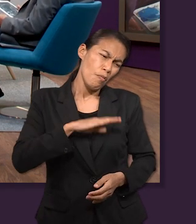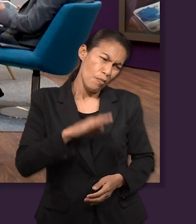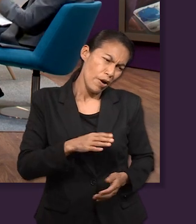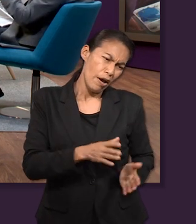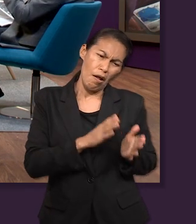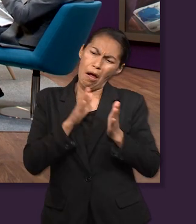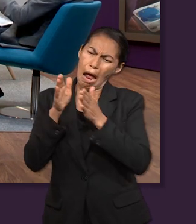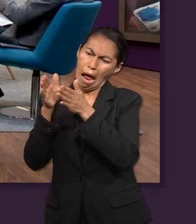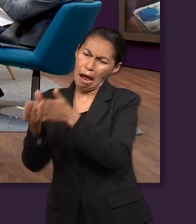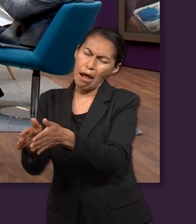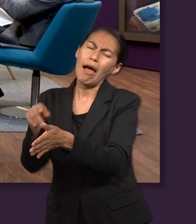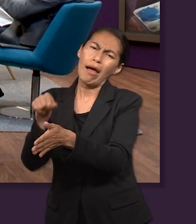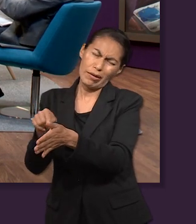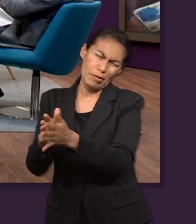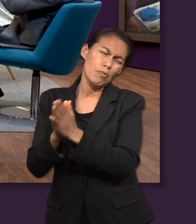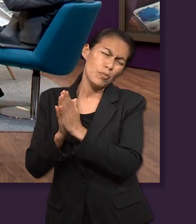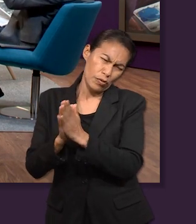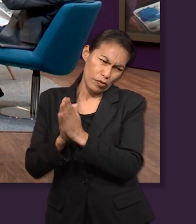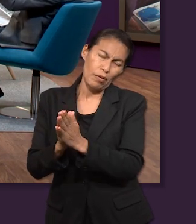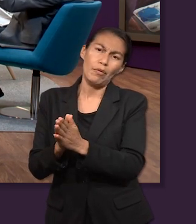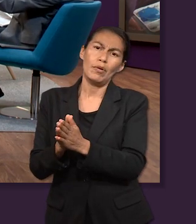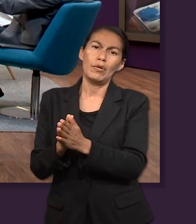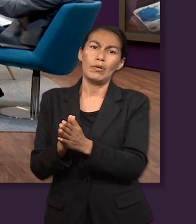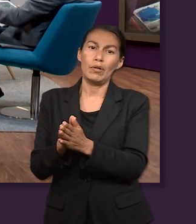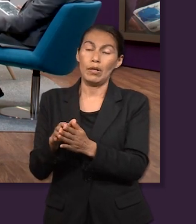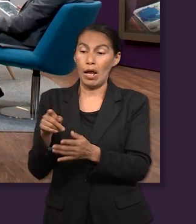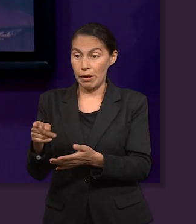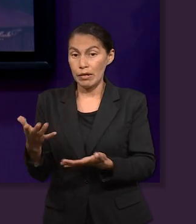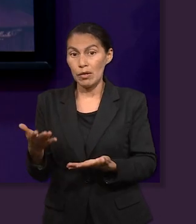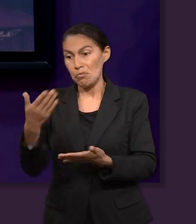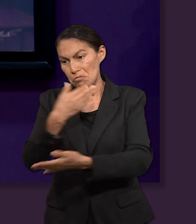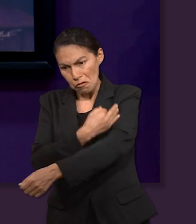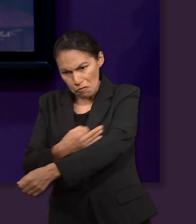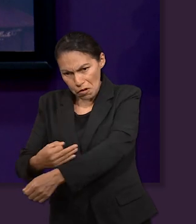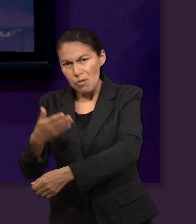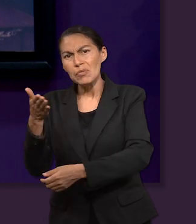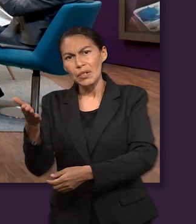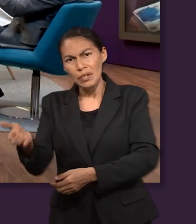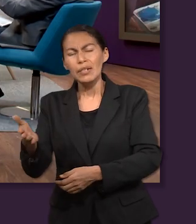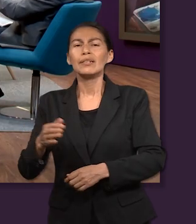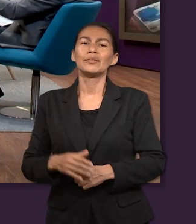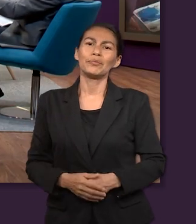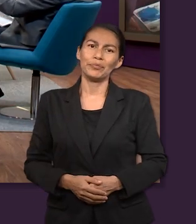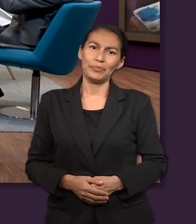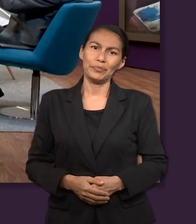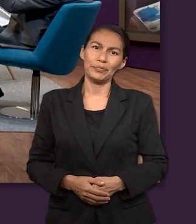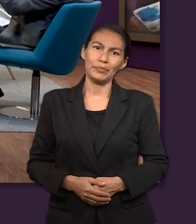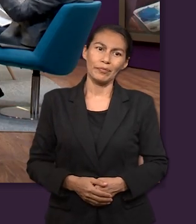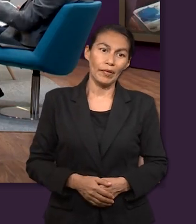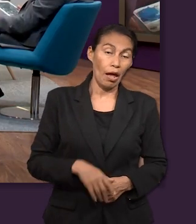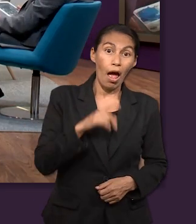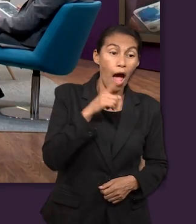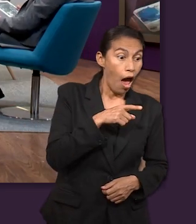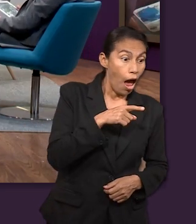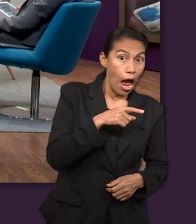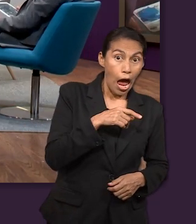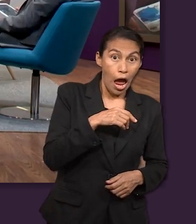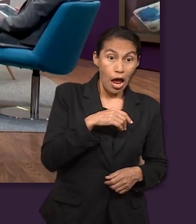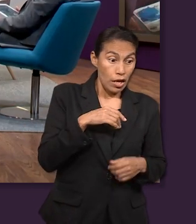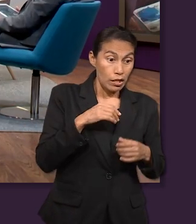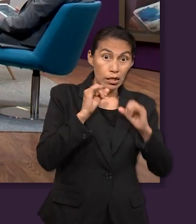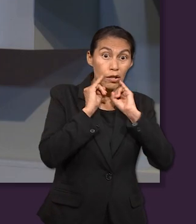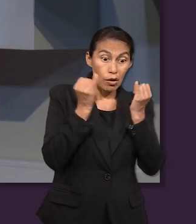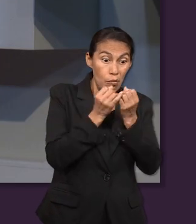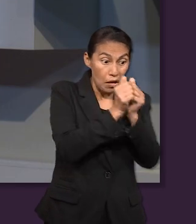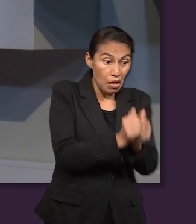deseo que cuando él muera lo vayan y lo sepulten allá, en la tierra donde estaba sepultada su familia. Sí, no se